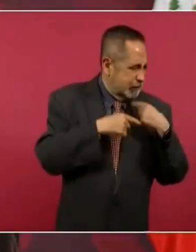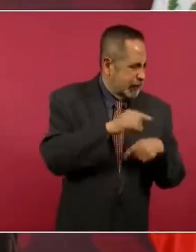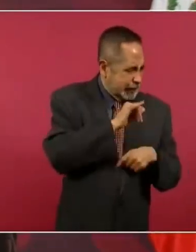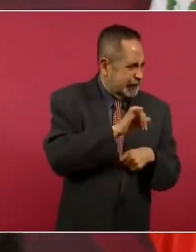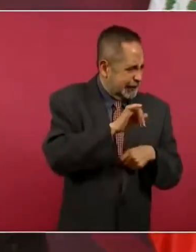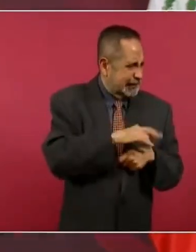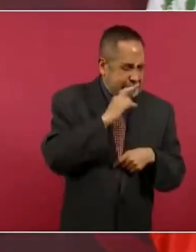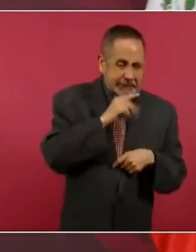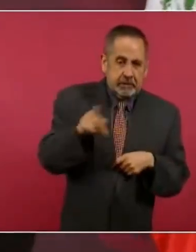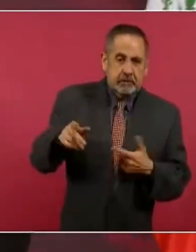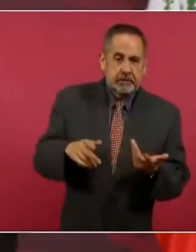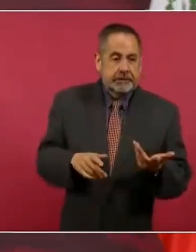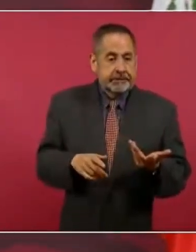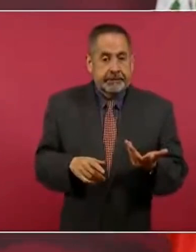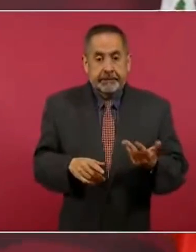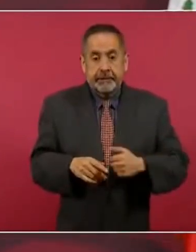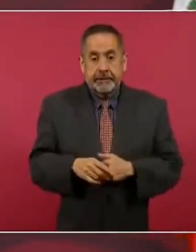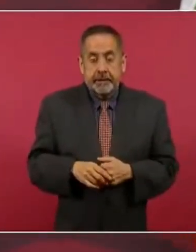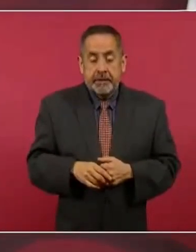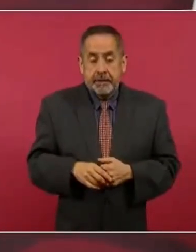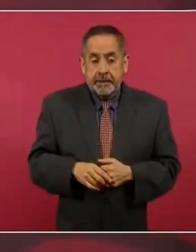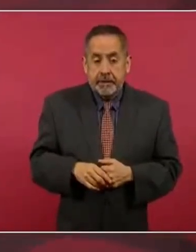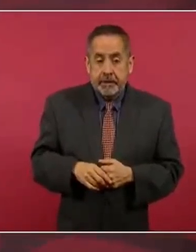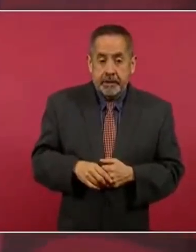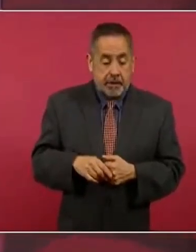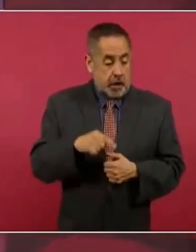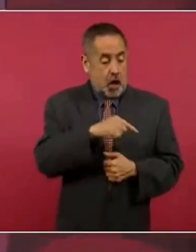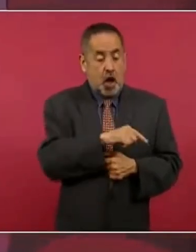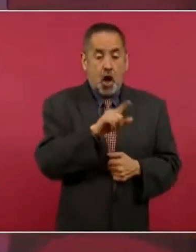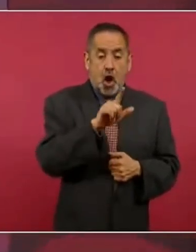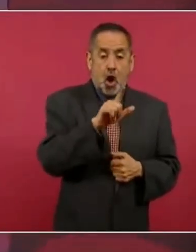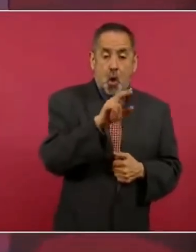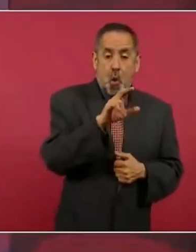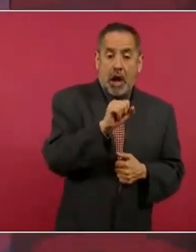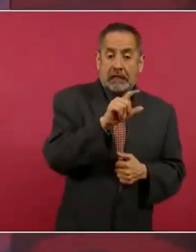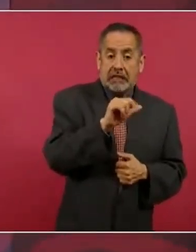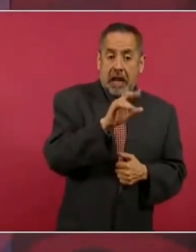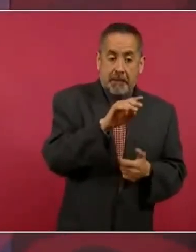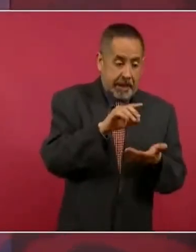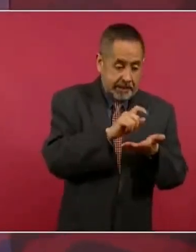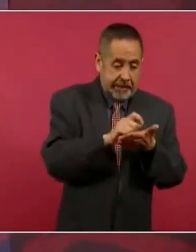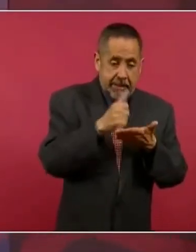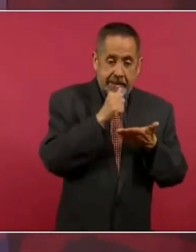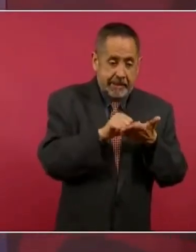y le escribe Santana este Lucas Alamán a Santana